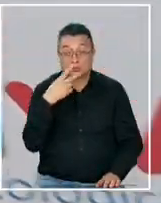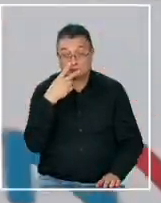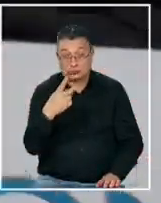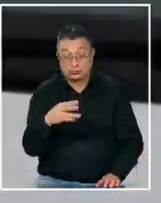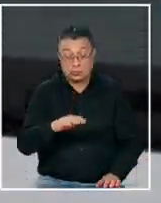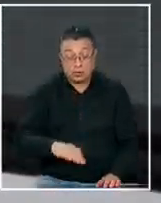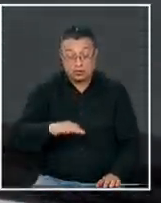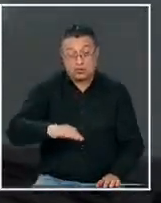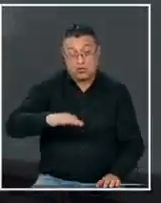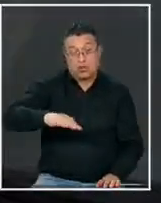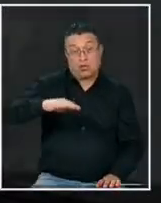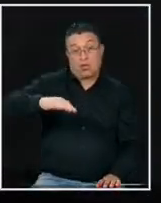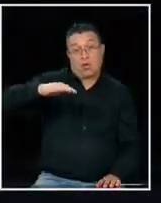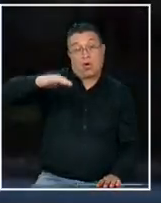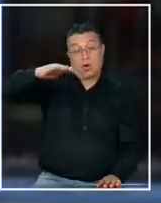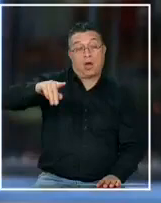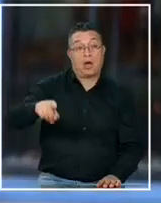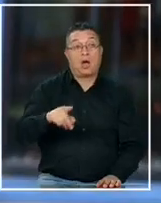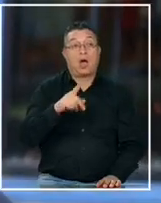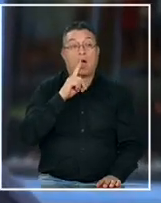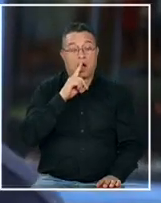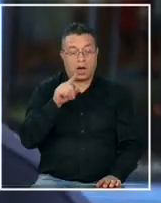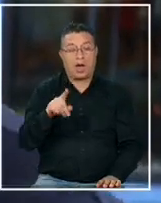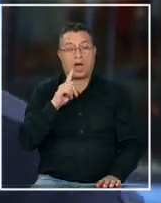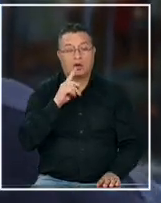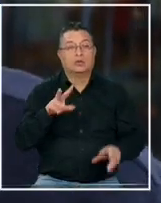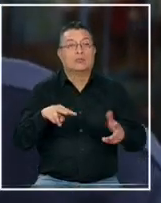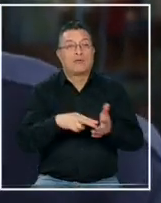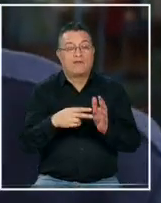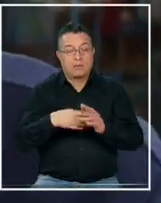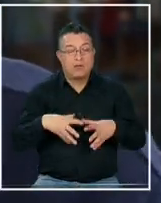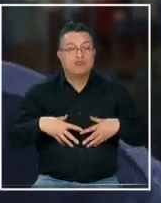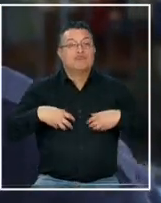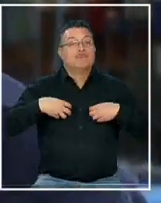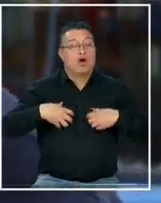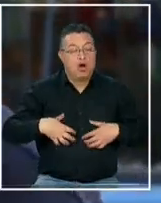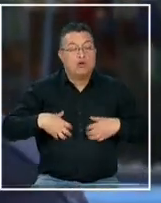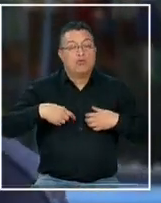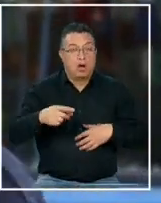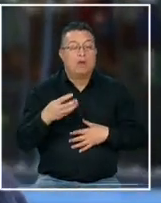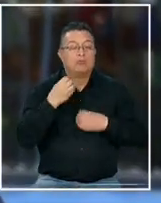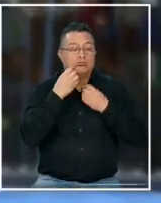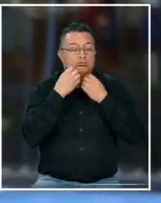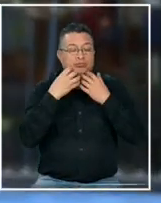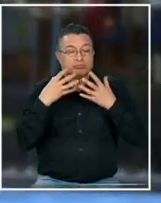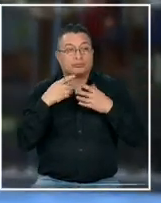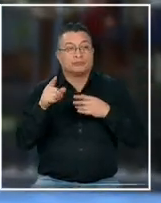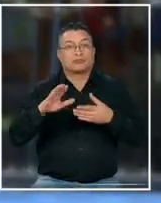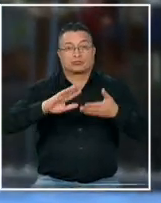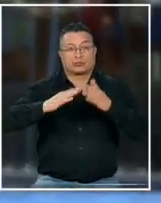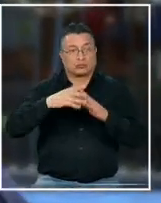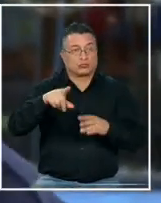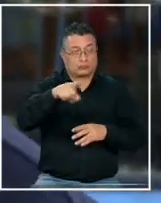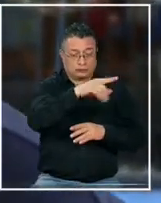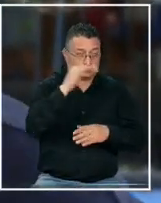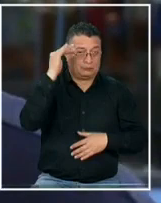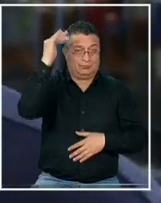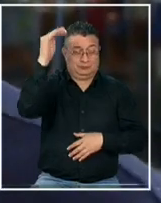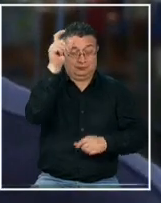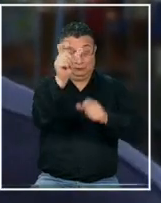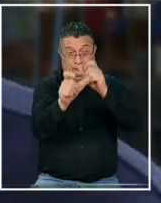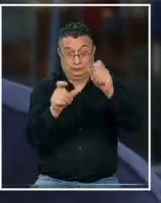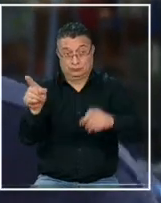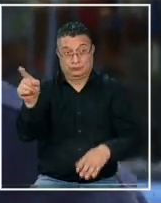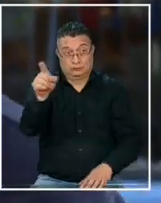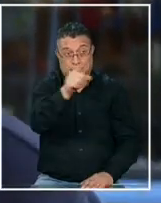fue creciendo creciendo creciendo hasta causar la insuficiencia respiratoria y por tanto la comunidad yo entiendo que la comunidad acá son los pacientes los residentes de la